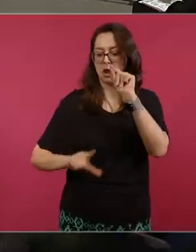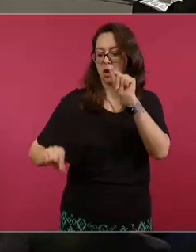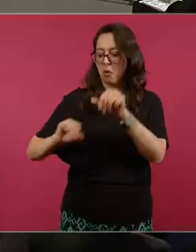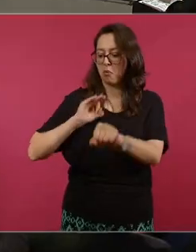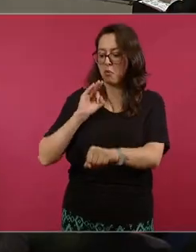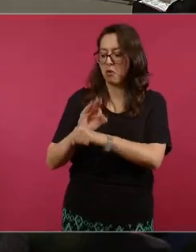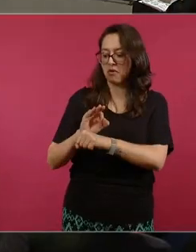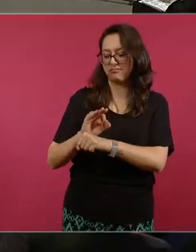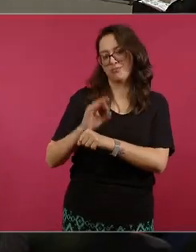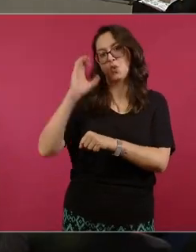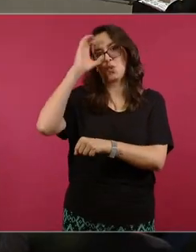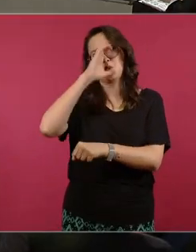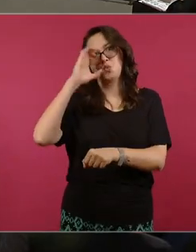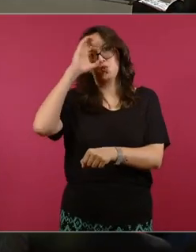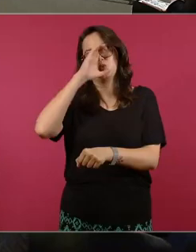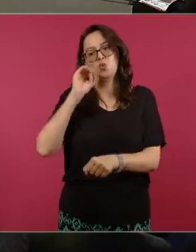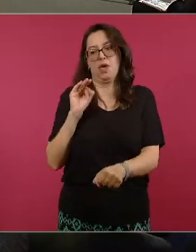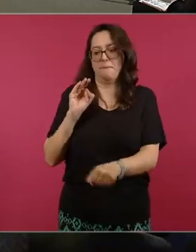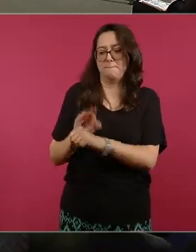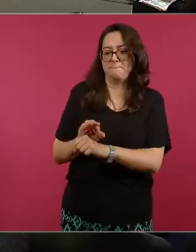distingue lo que nos da identidad